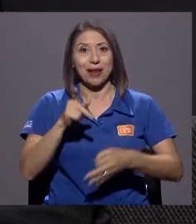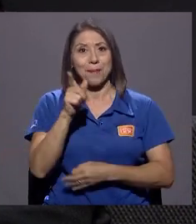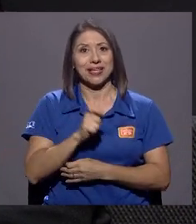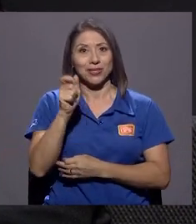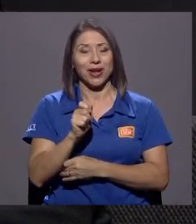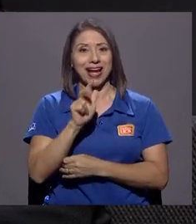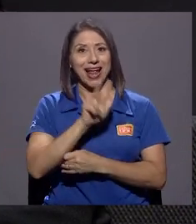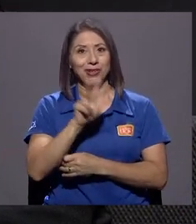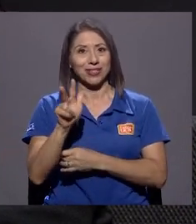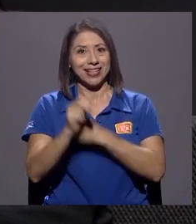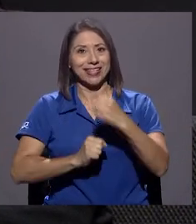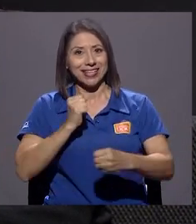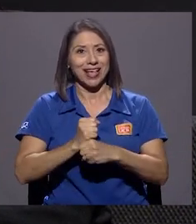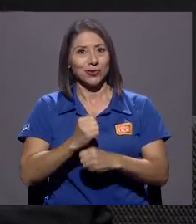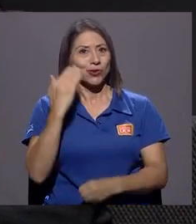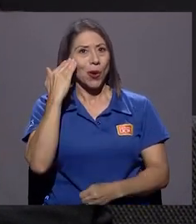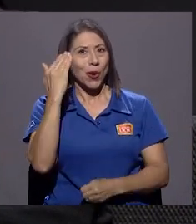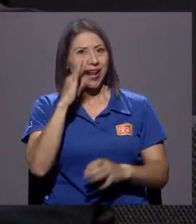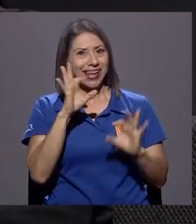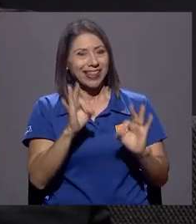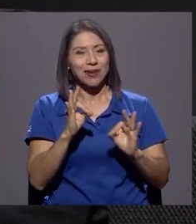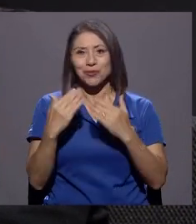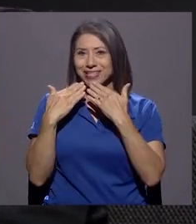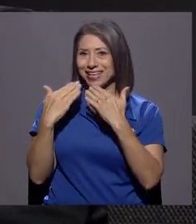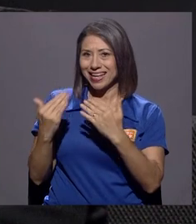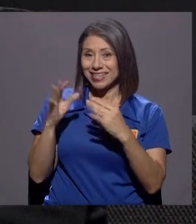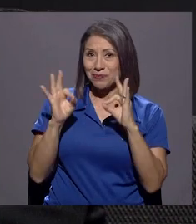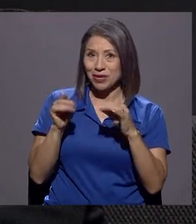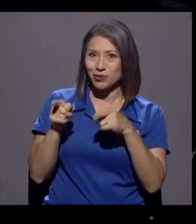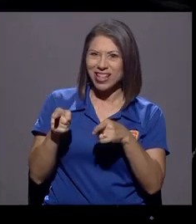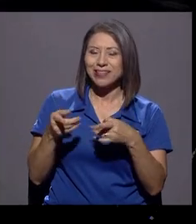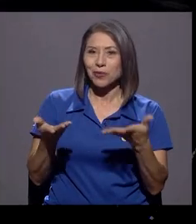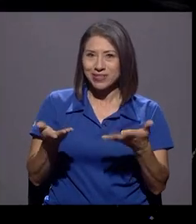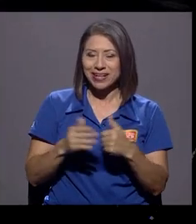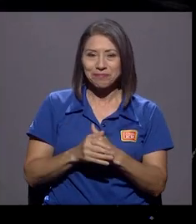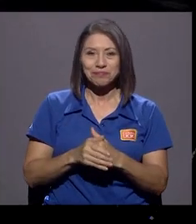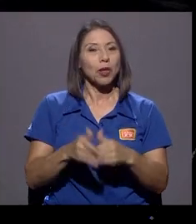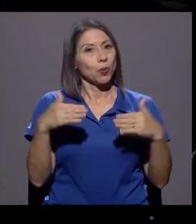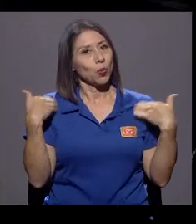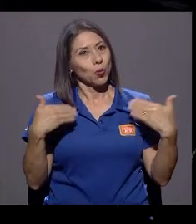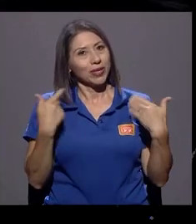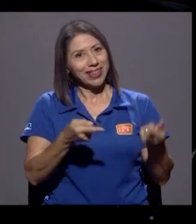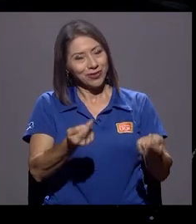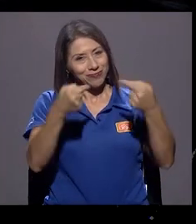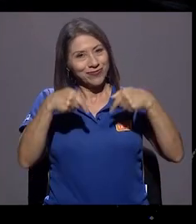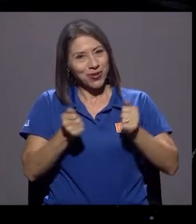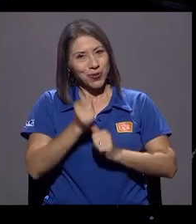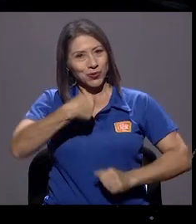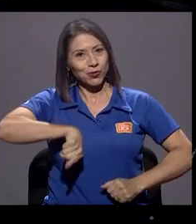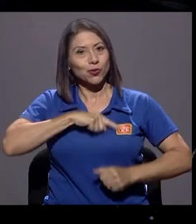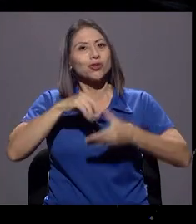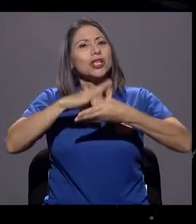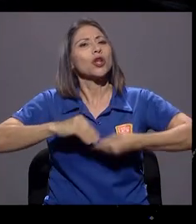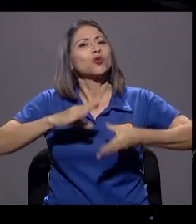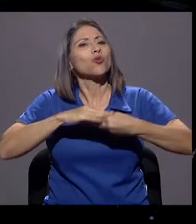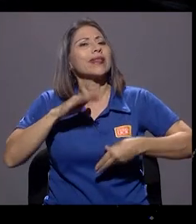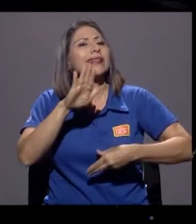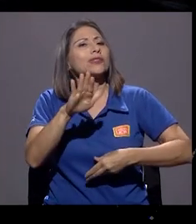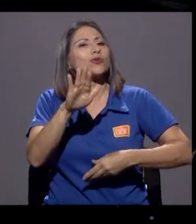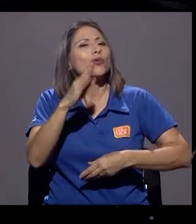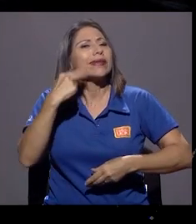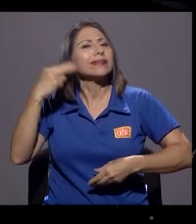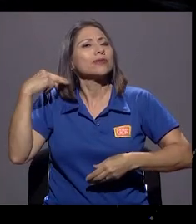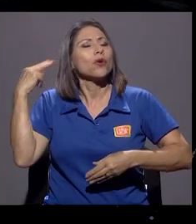Hola, ¿qué tal? Muchas gracias, don Marlon. Muy bien, ¿usted cómo está? Muy contento de tenerla con nosotros y sobre todo que nos cuente esa historia.